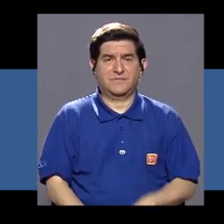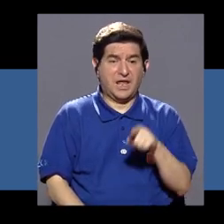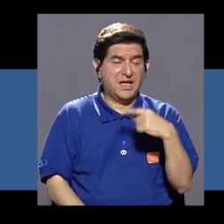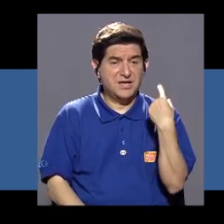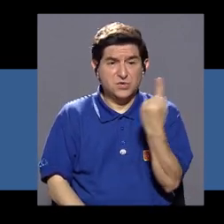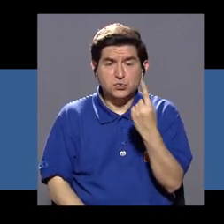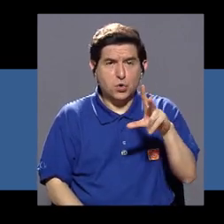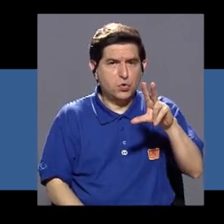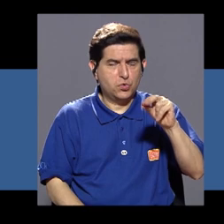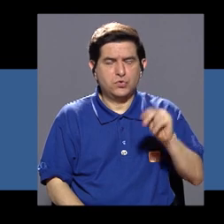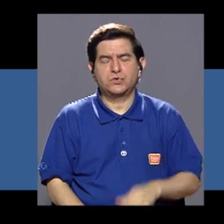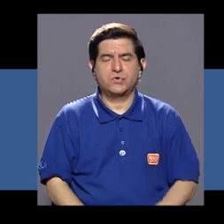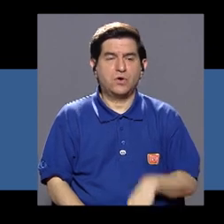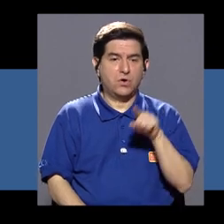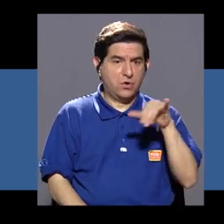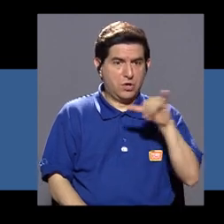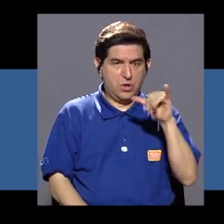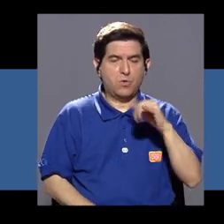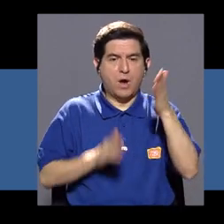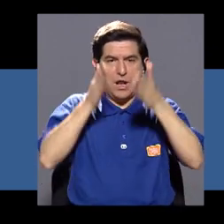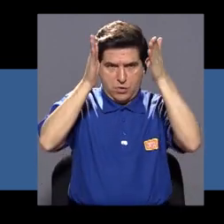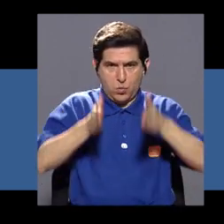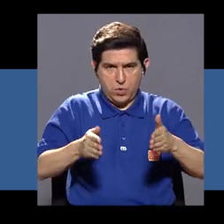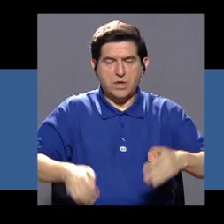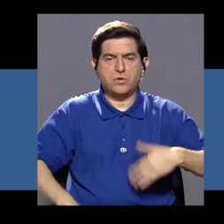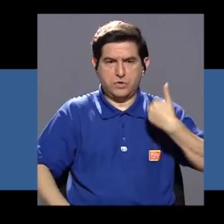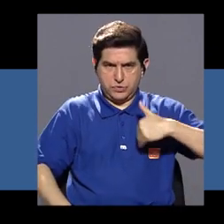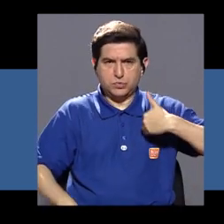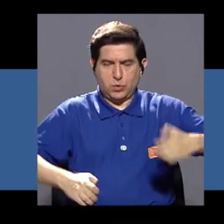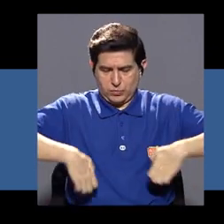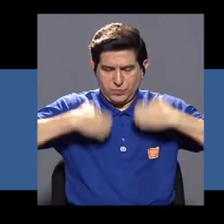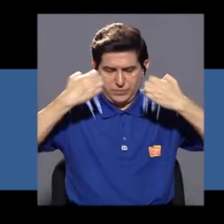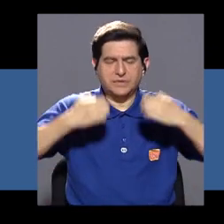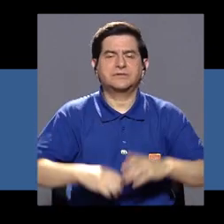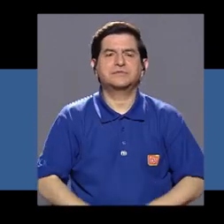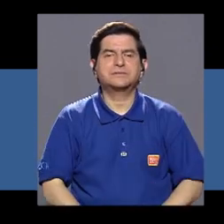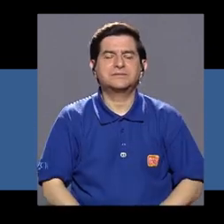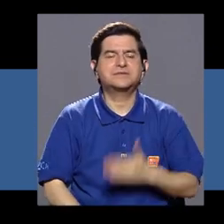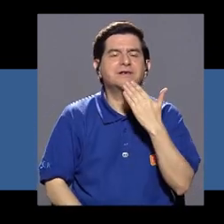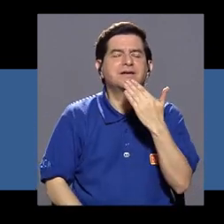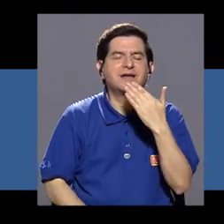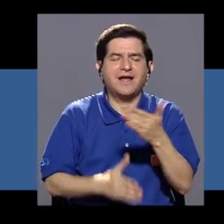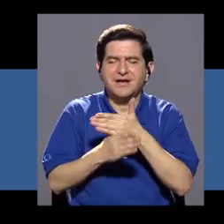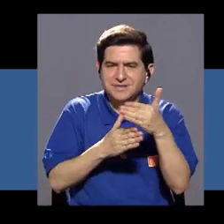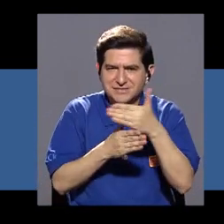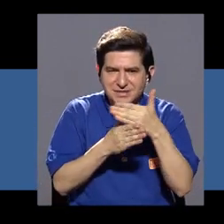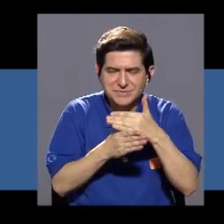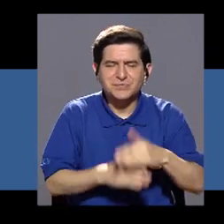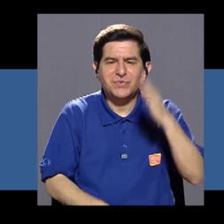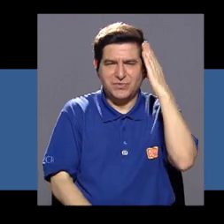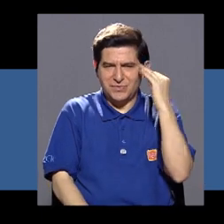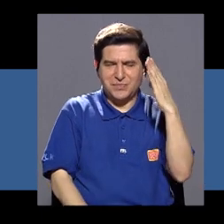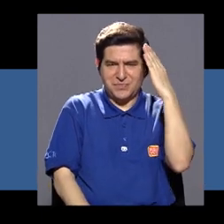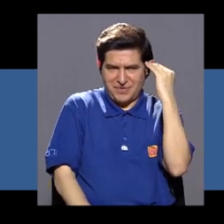solas, o solos, porque también hay cuidadores, ¿verdad? Muchísimas gracias por compartir con nosotros su experiencia